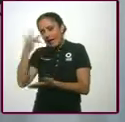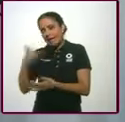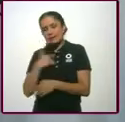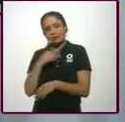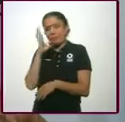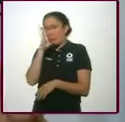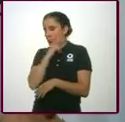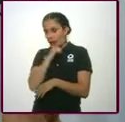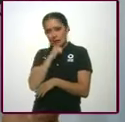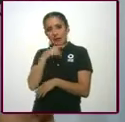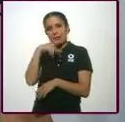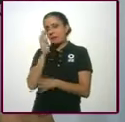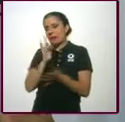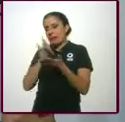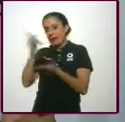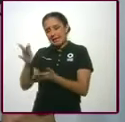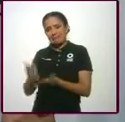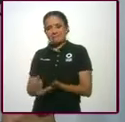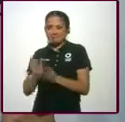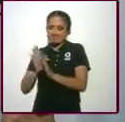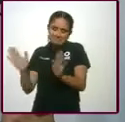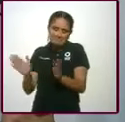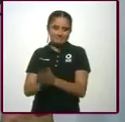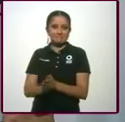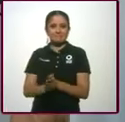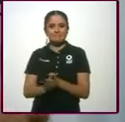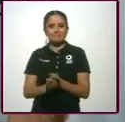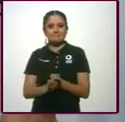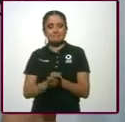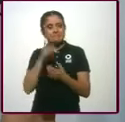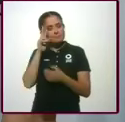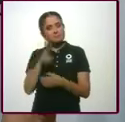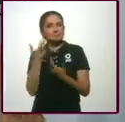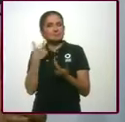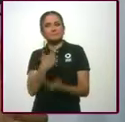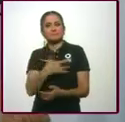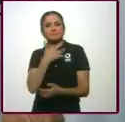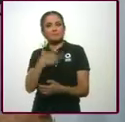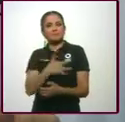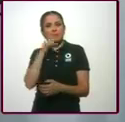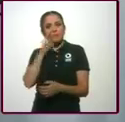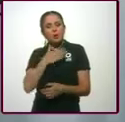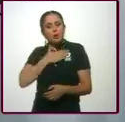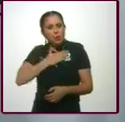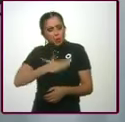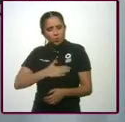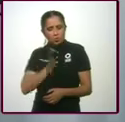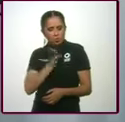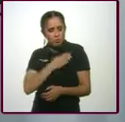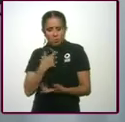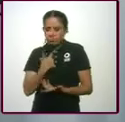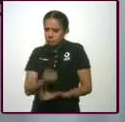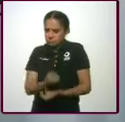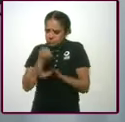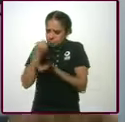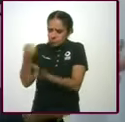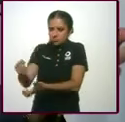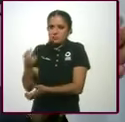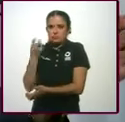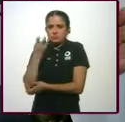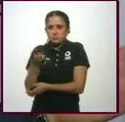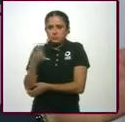pero sí, te da... estás haciendo actos justos, un reconocimiento.